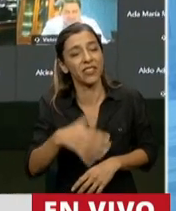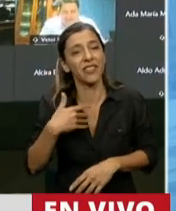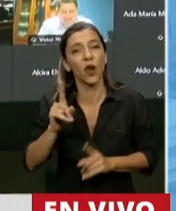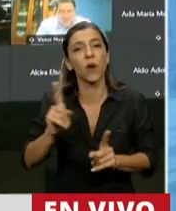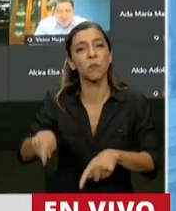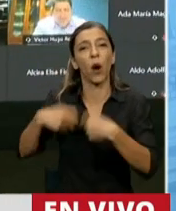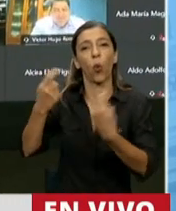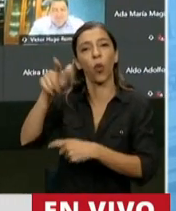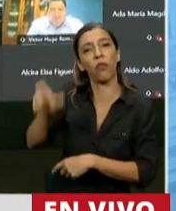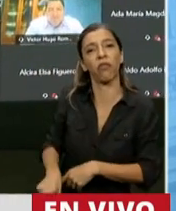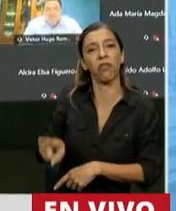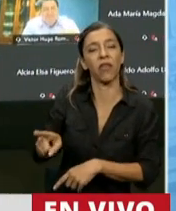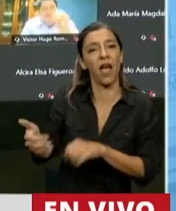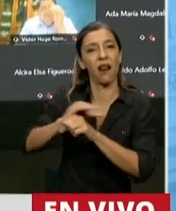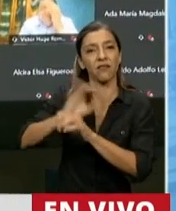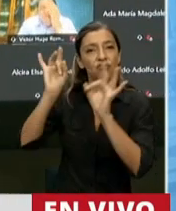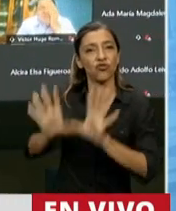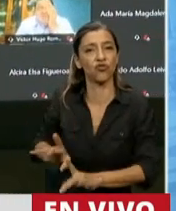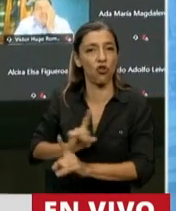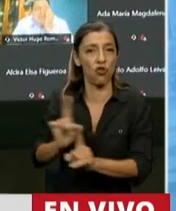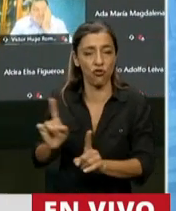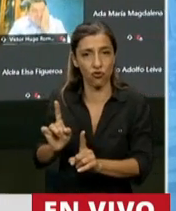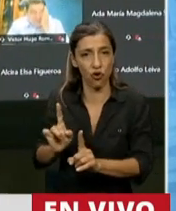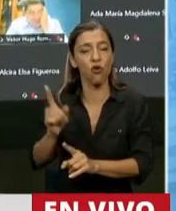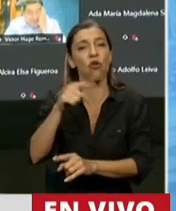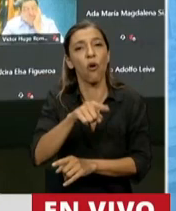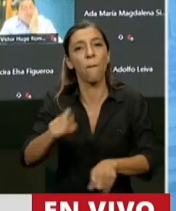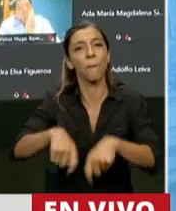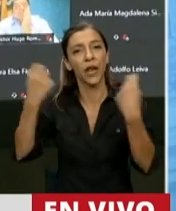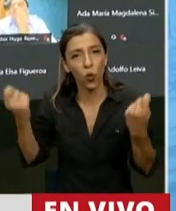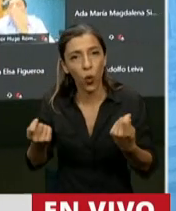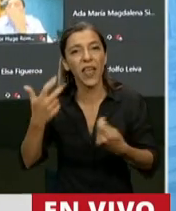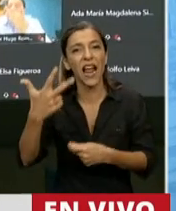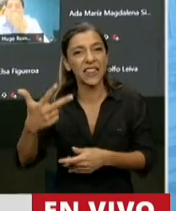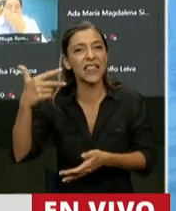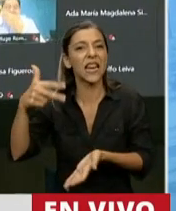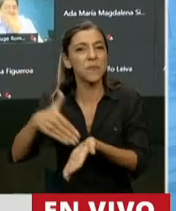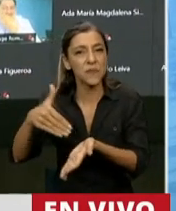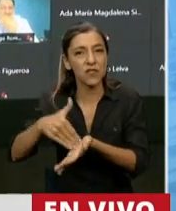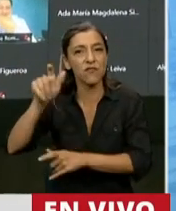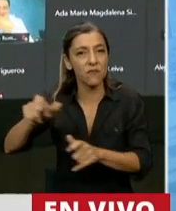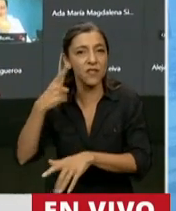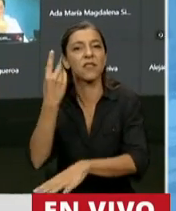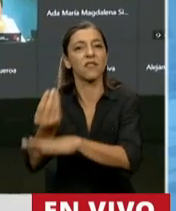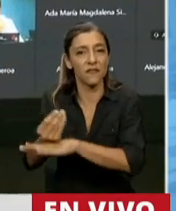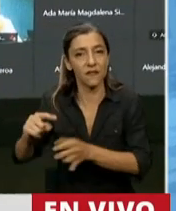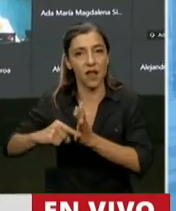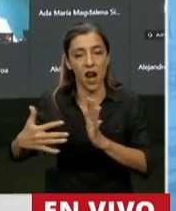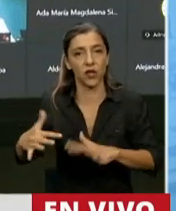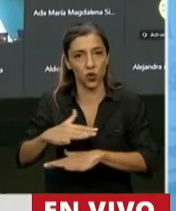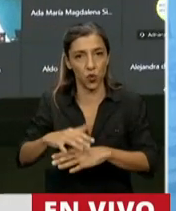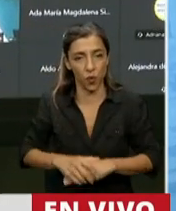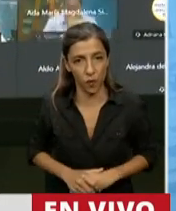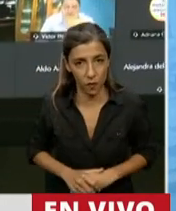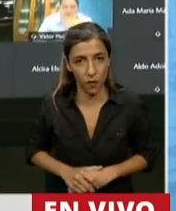dirigente político opositor, están perjudicando a los 3 millones de vecinos que vivimos en la Ciudad de Buenos Aires y a los